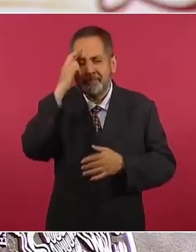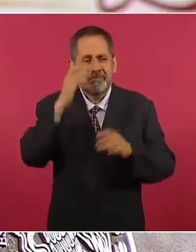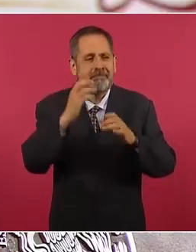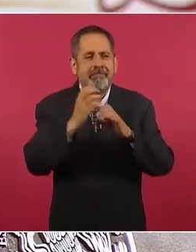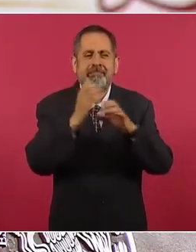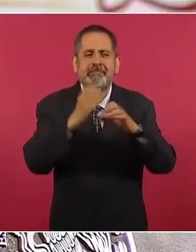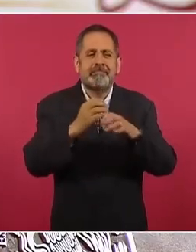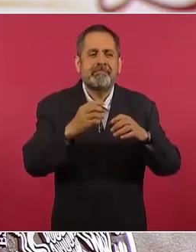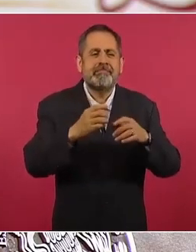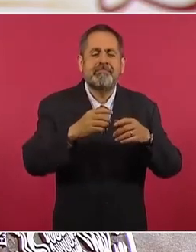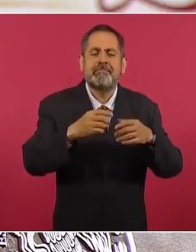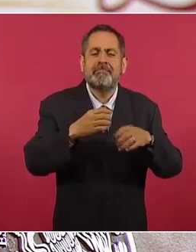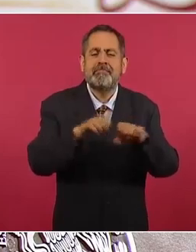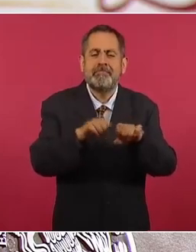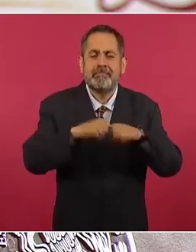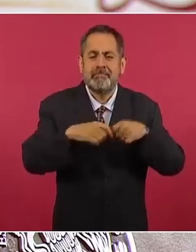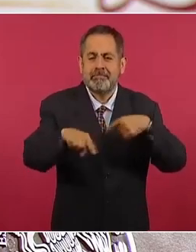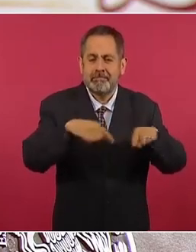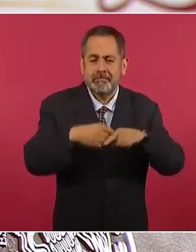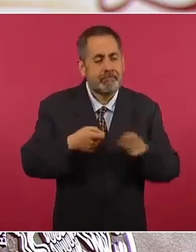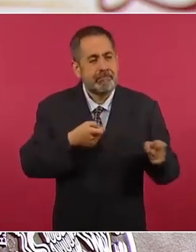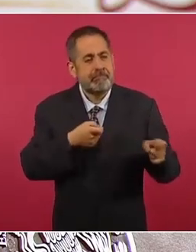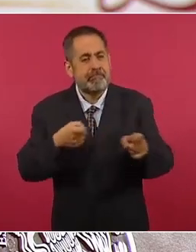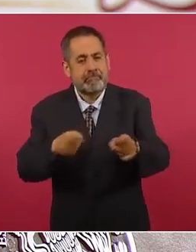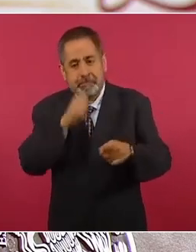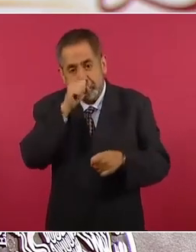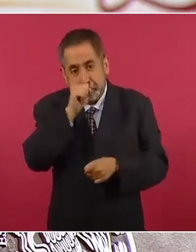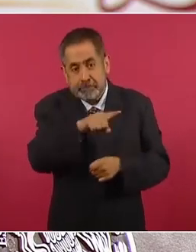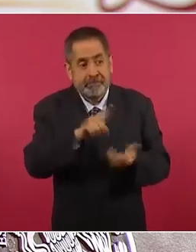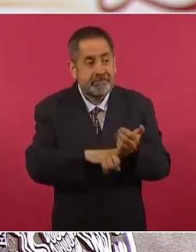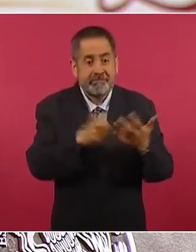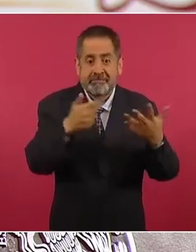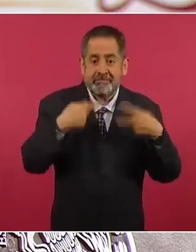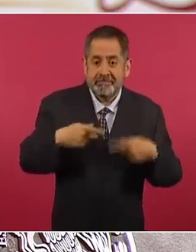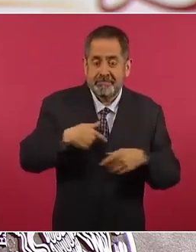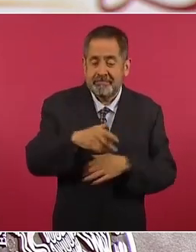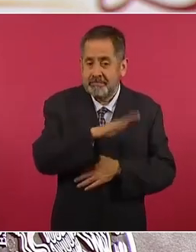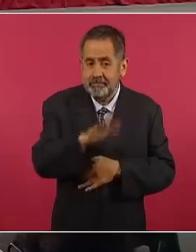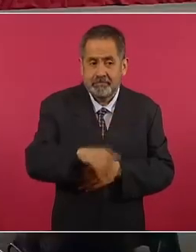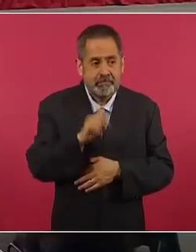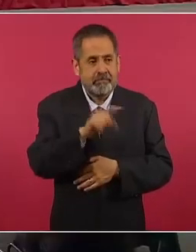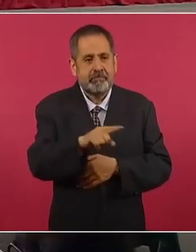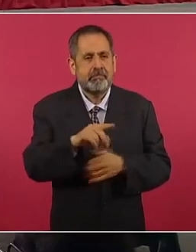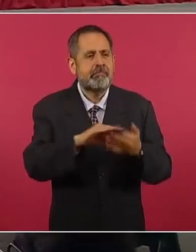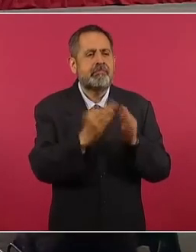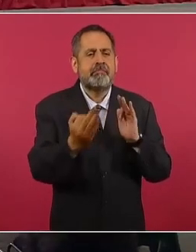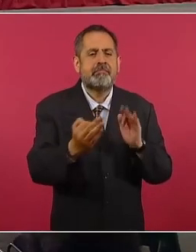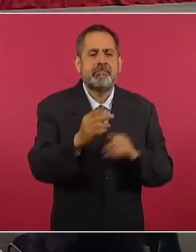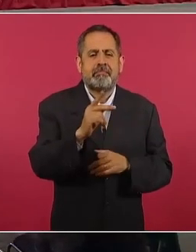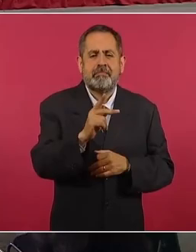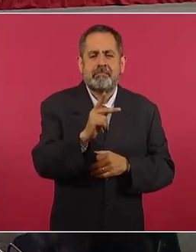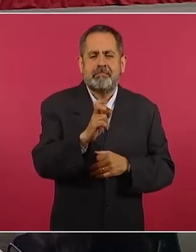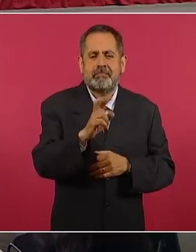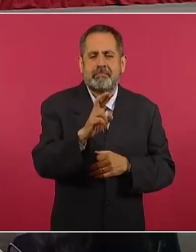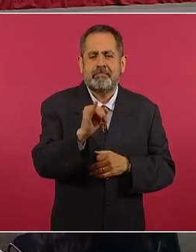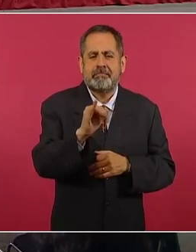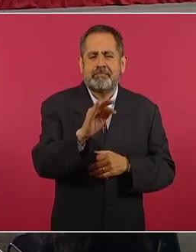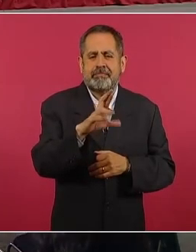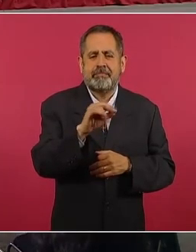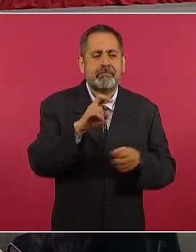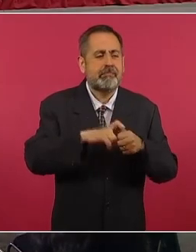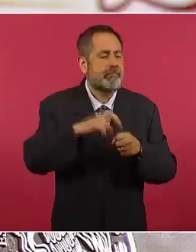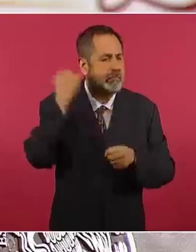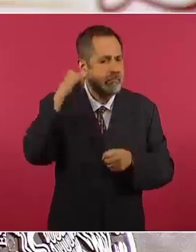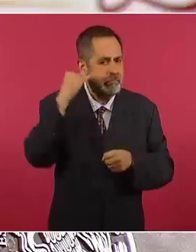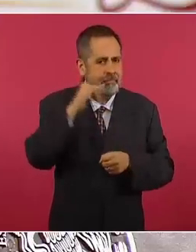los taxistas y los muchachos que perecieron en la zona periférico en Iguala, que